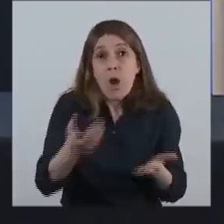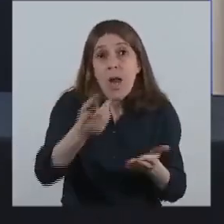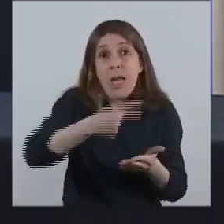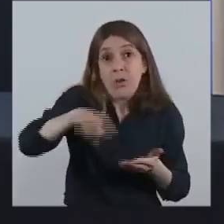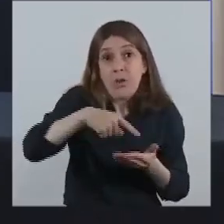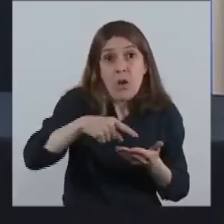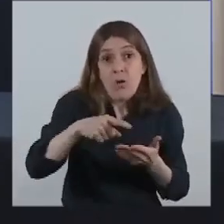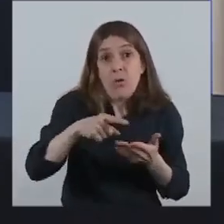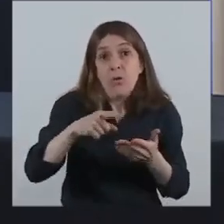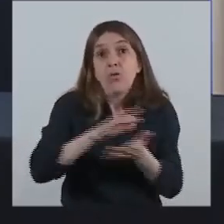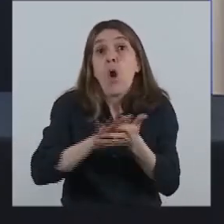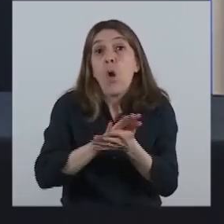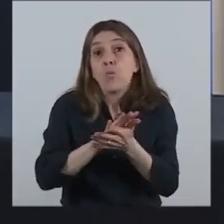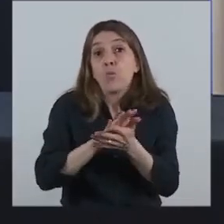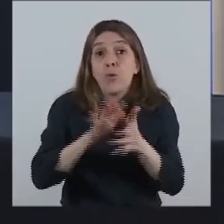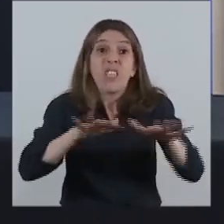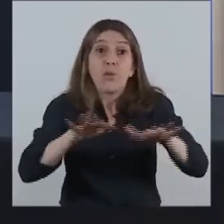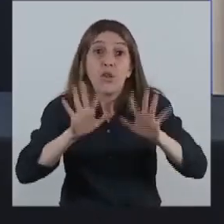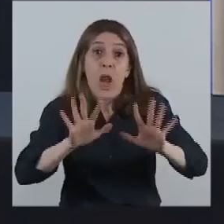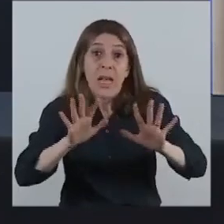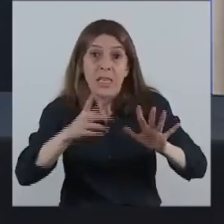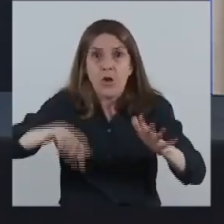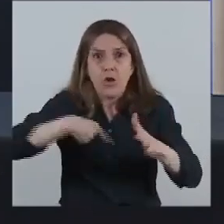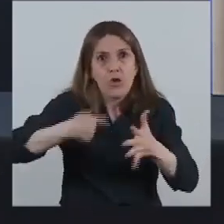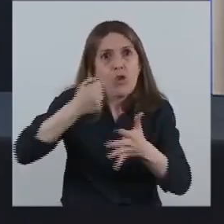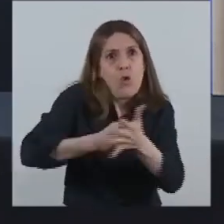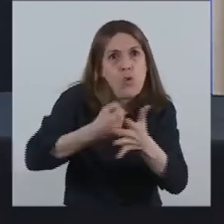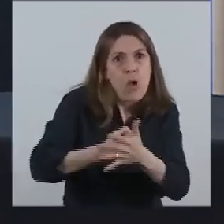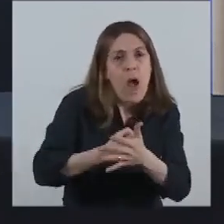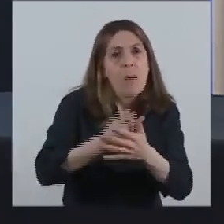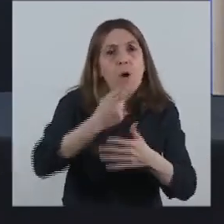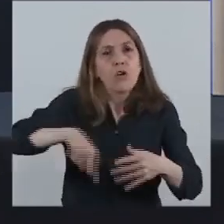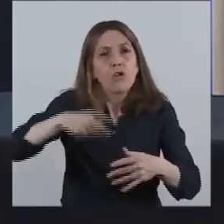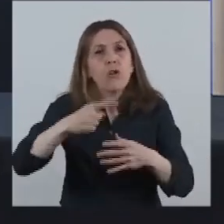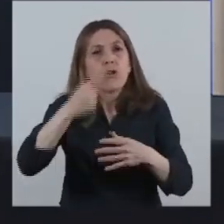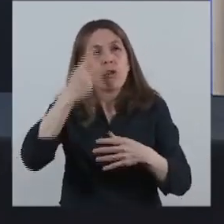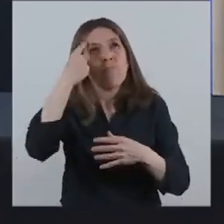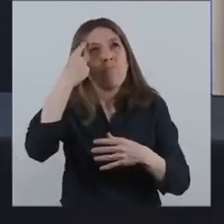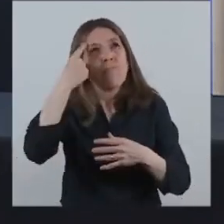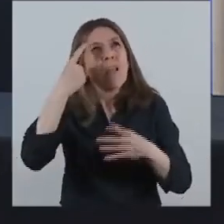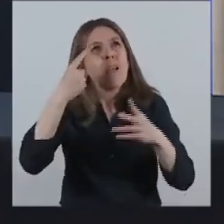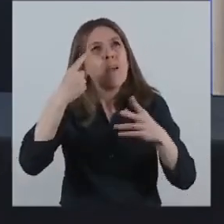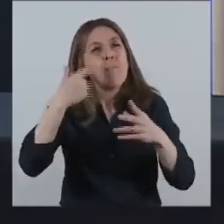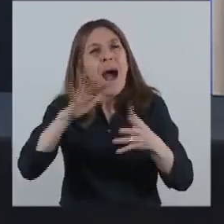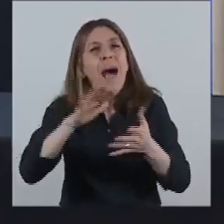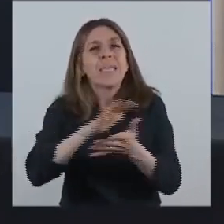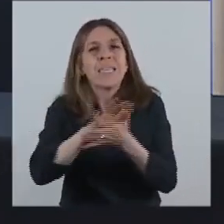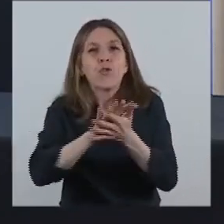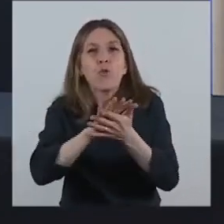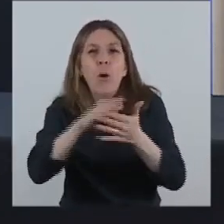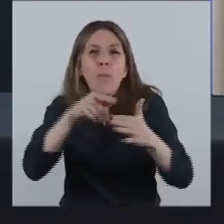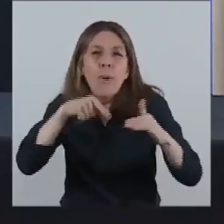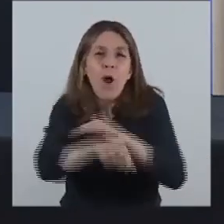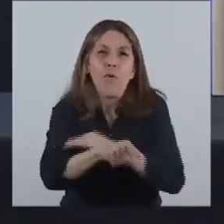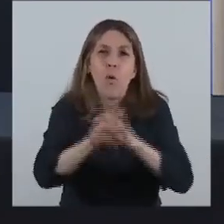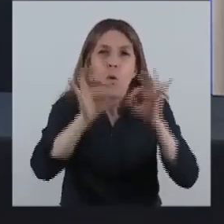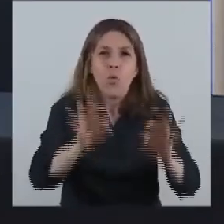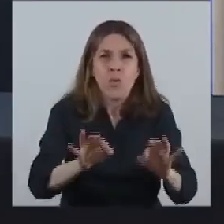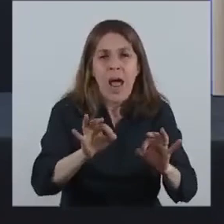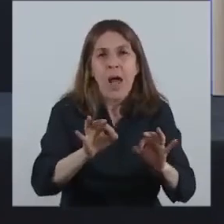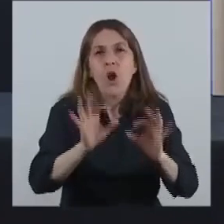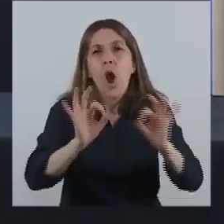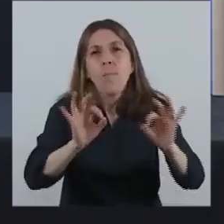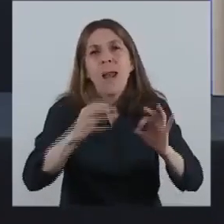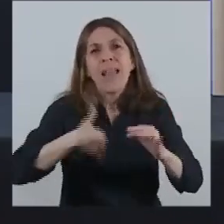Esa es la situación que hoy enfrentamos, esa es la situación que buscamos profundizar para Argentina y es la situación y es el camino